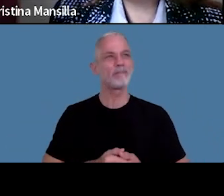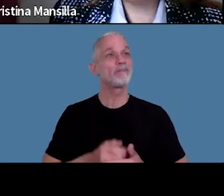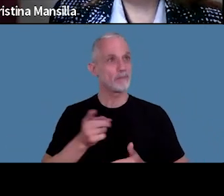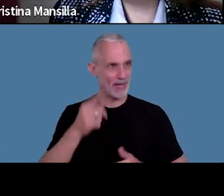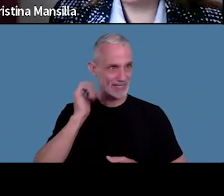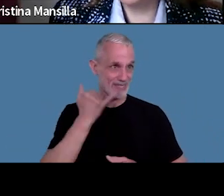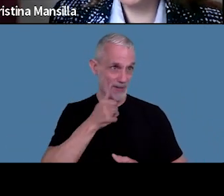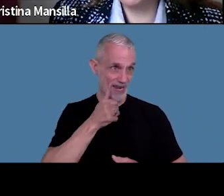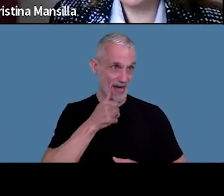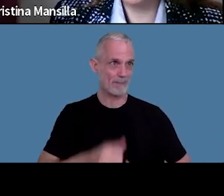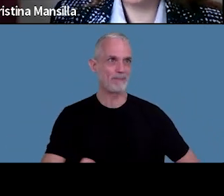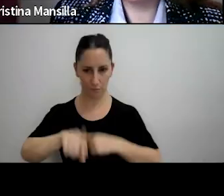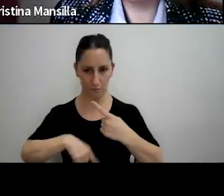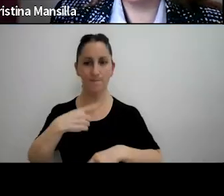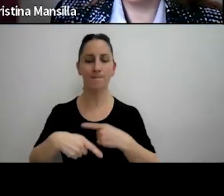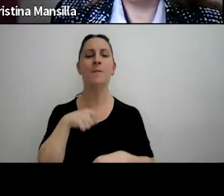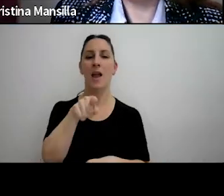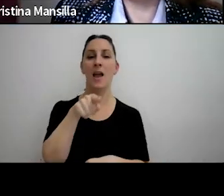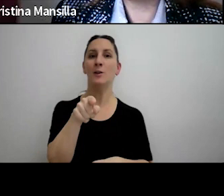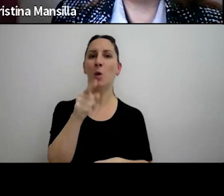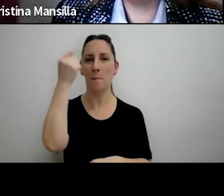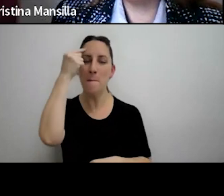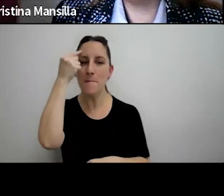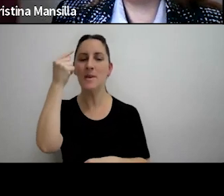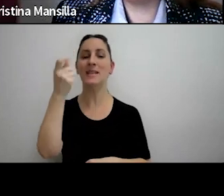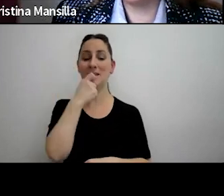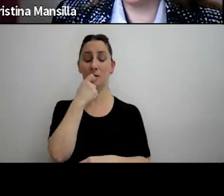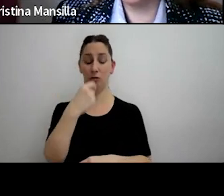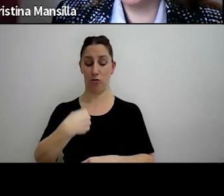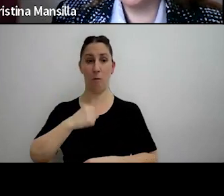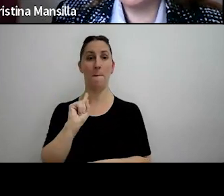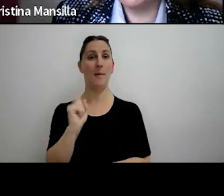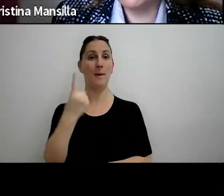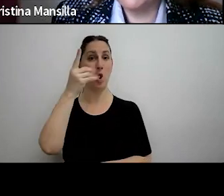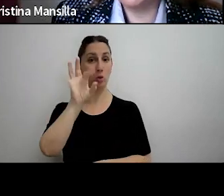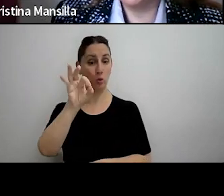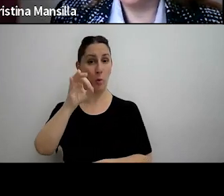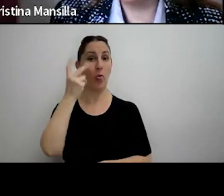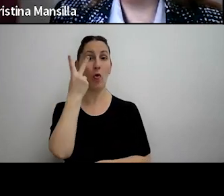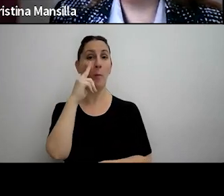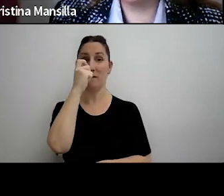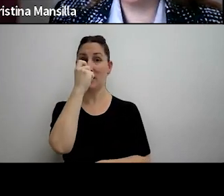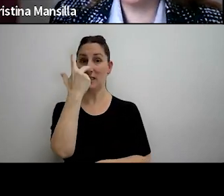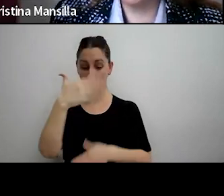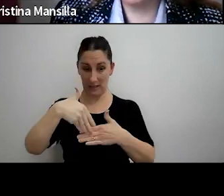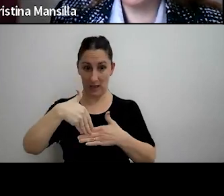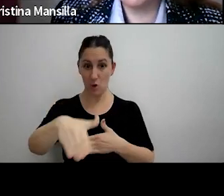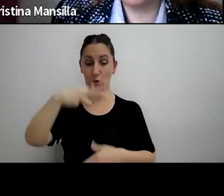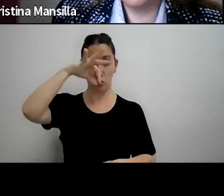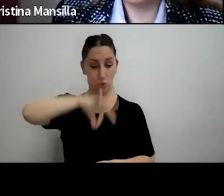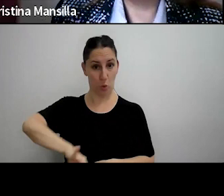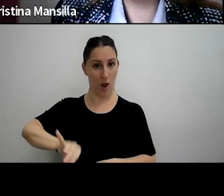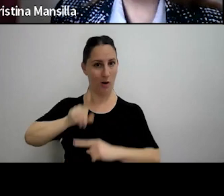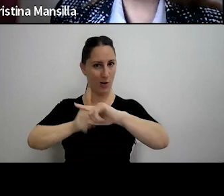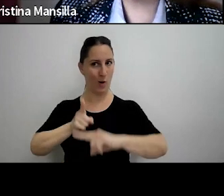esta presunción es que si yo a partir del 1 de octubre 2023 con el sueldo de vengado en